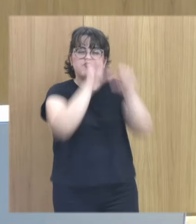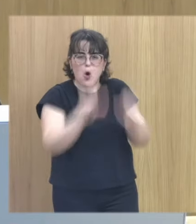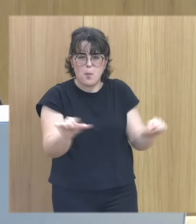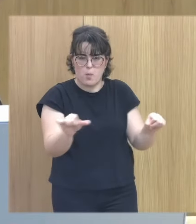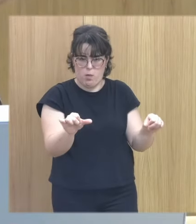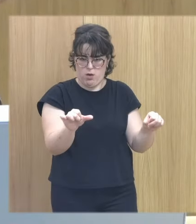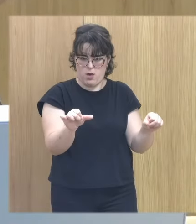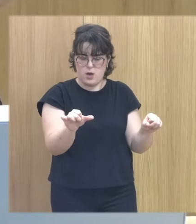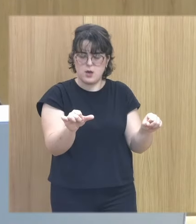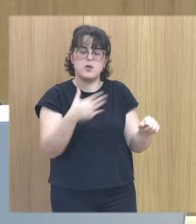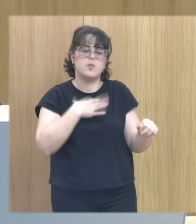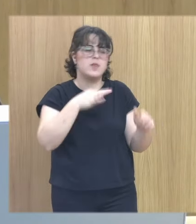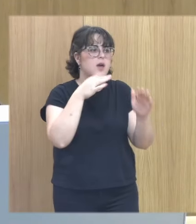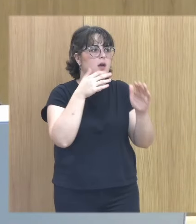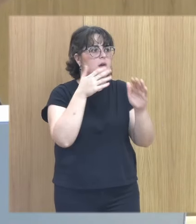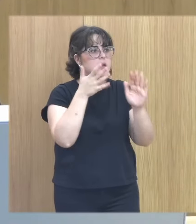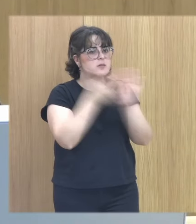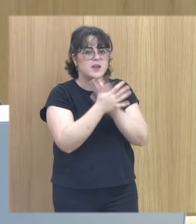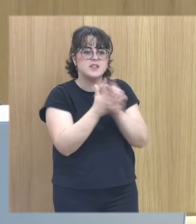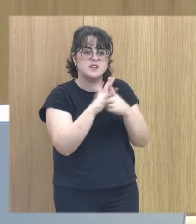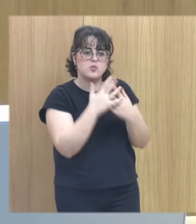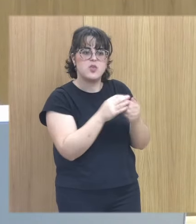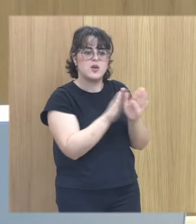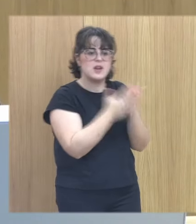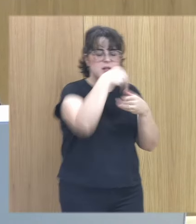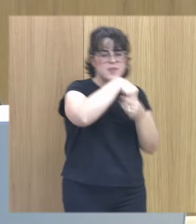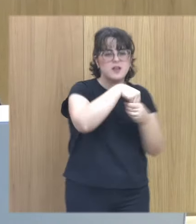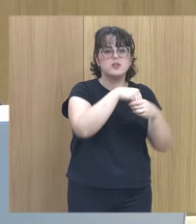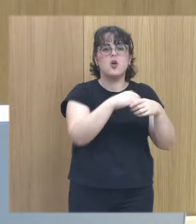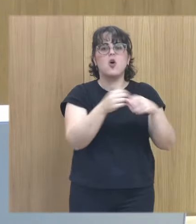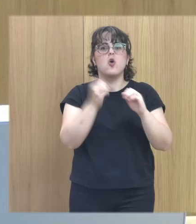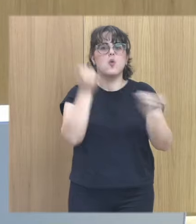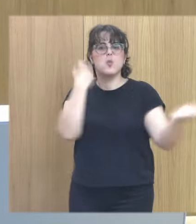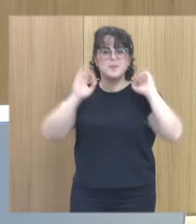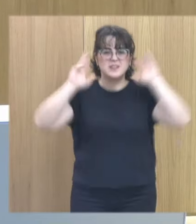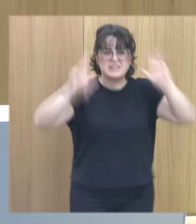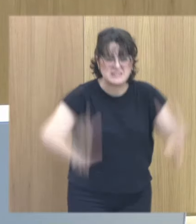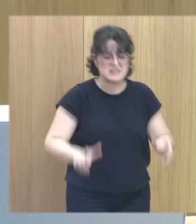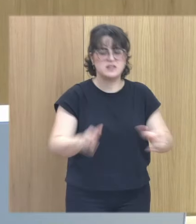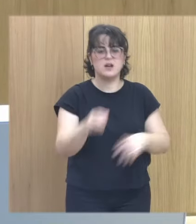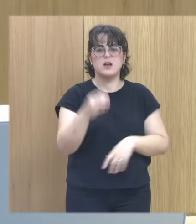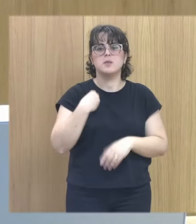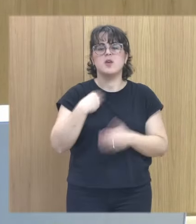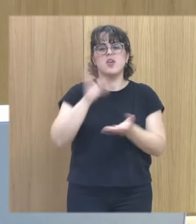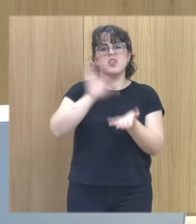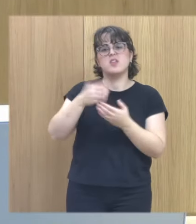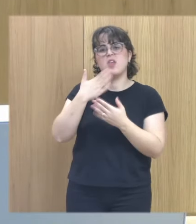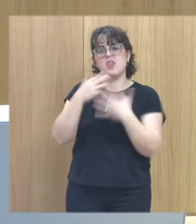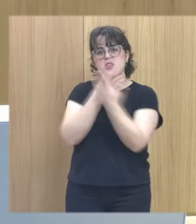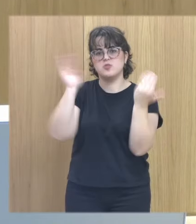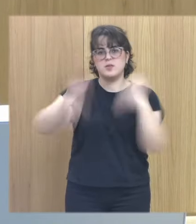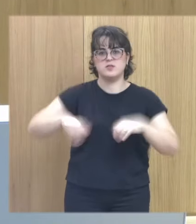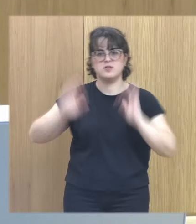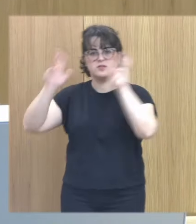ahí que podría explicar el caso que le está describiendo de esa conducta violenta que bueno lo de que acaba en un centro de menores tampoco